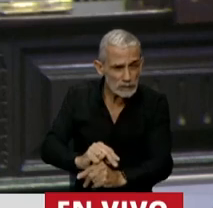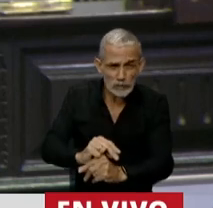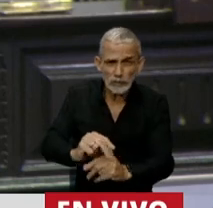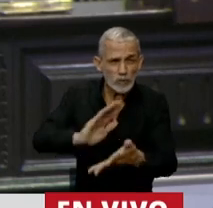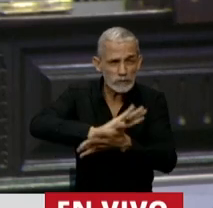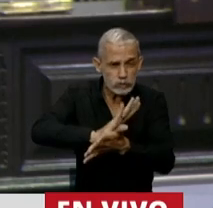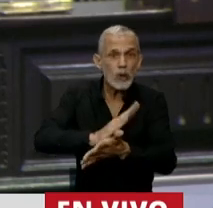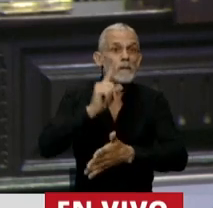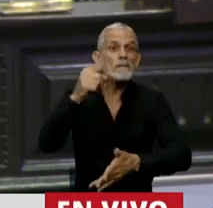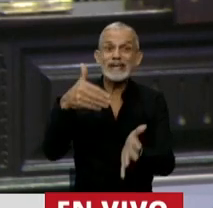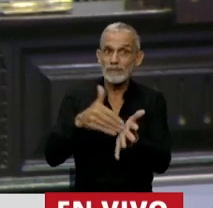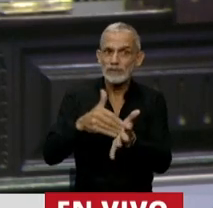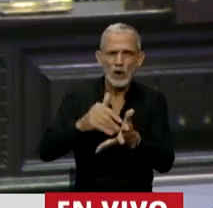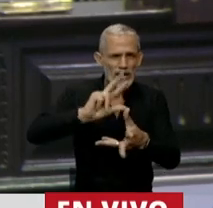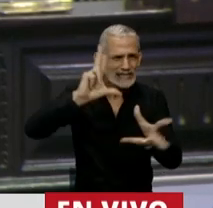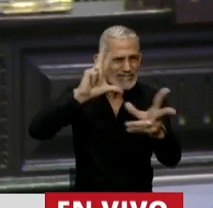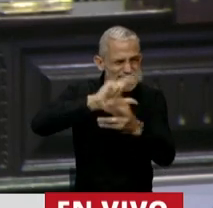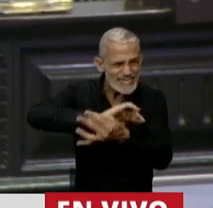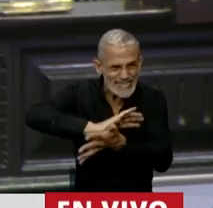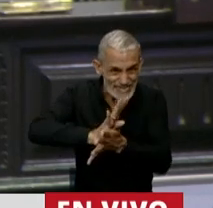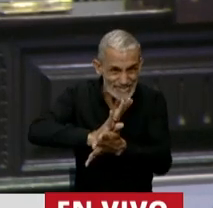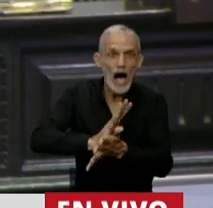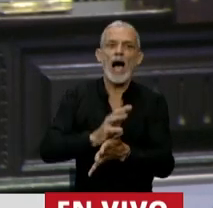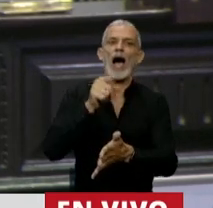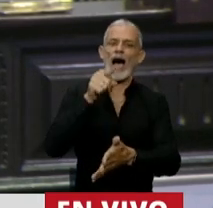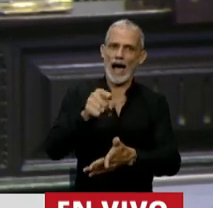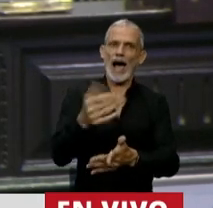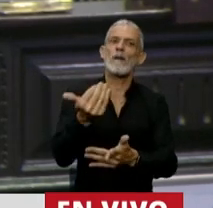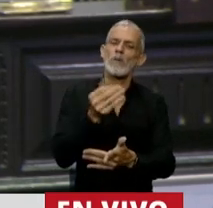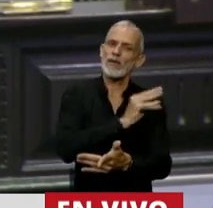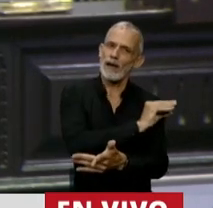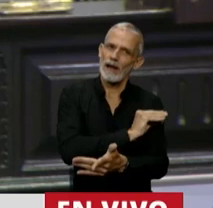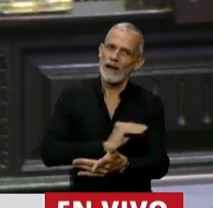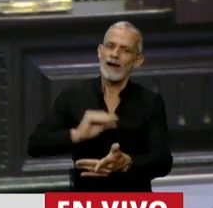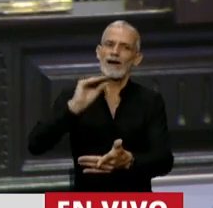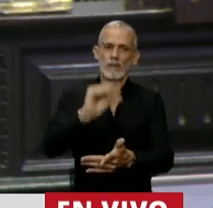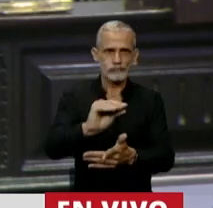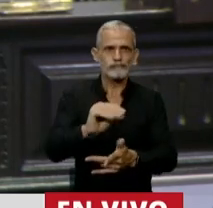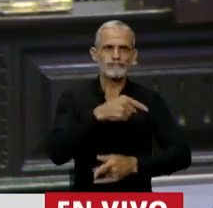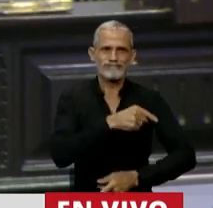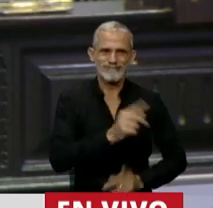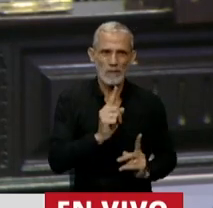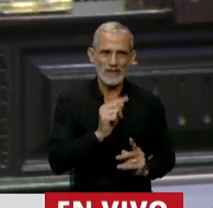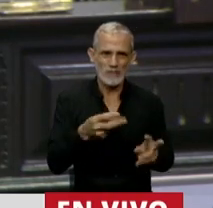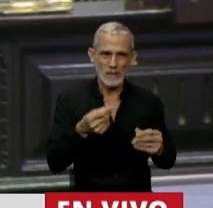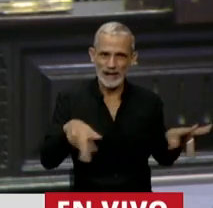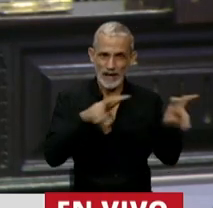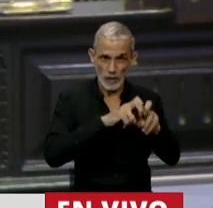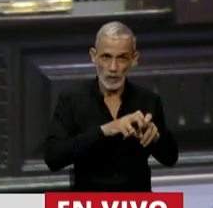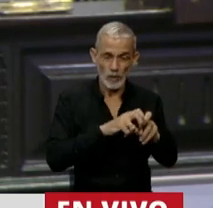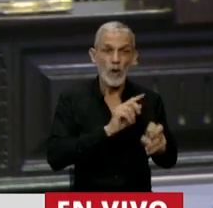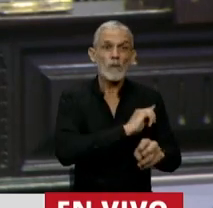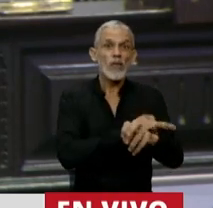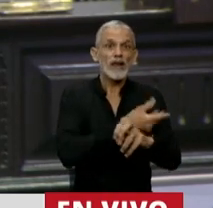de los mil millones, es aceptable que se ponga a disposición del Poder